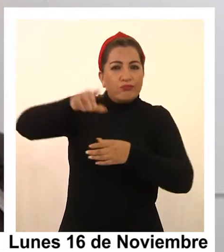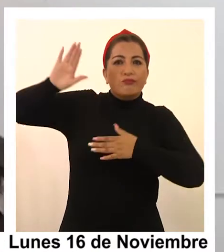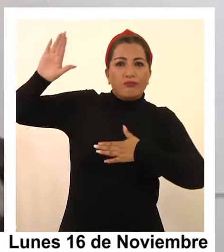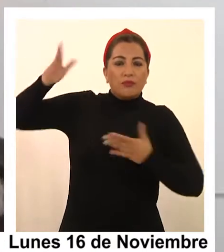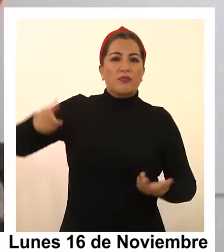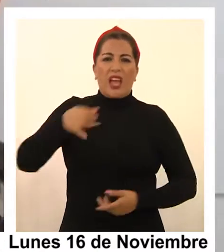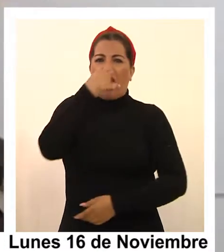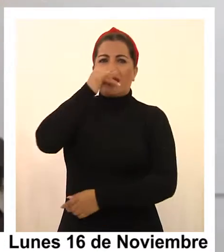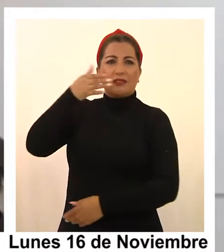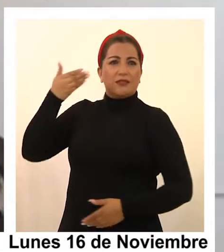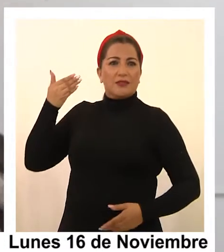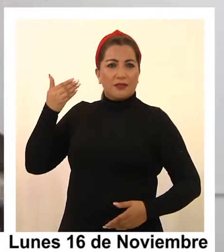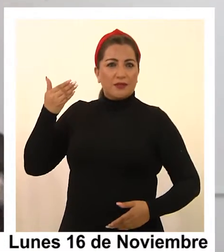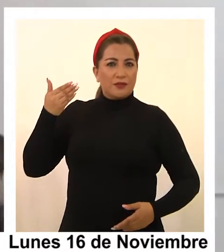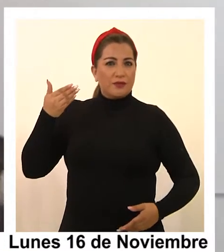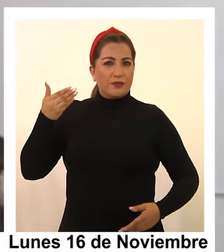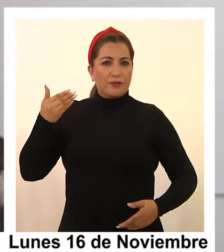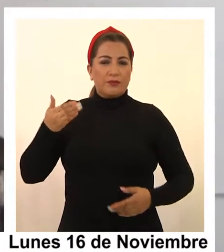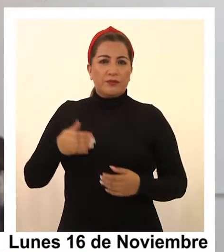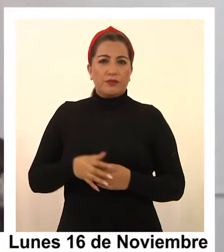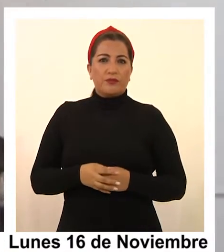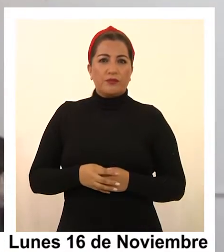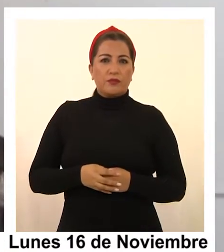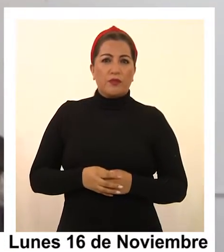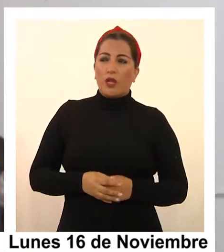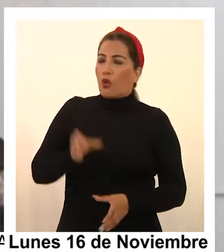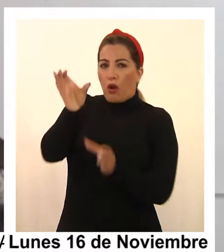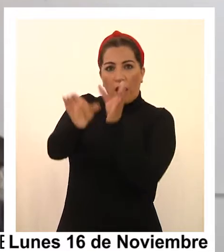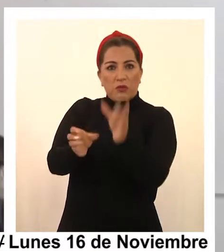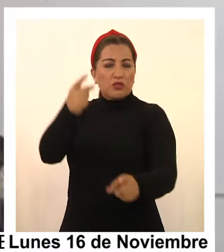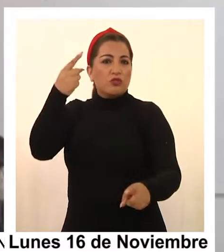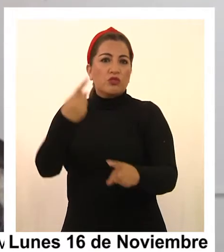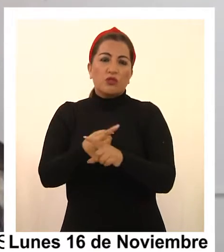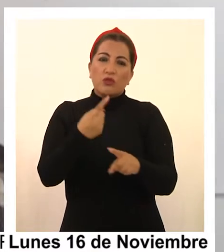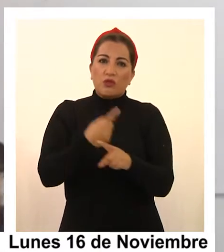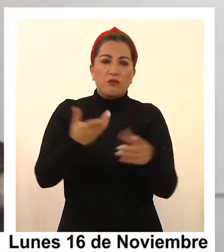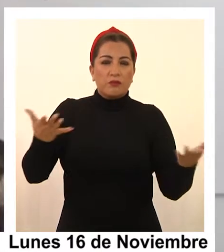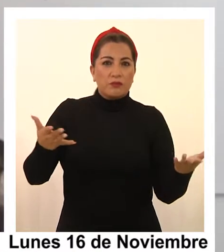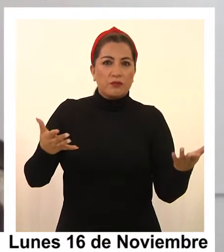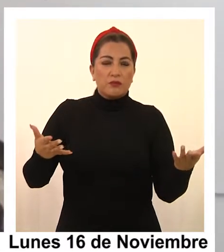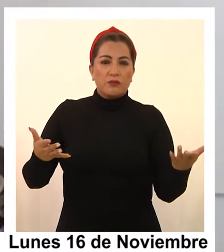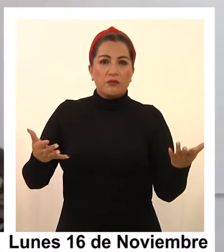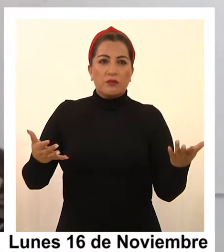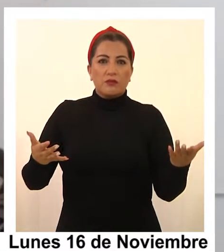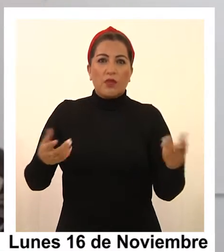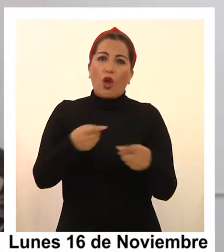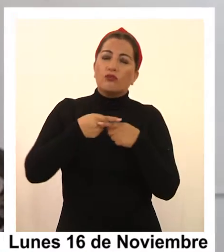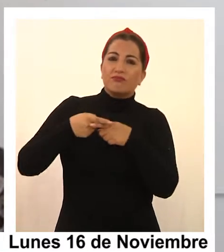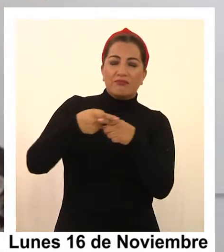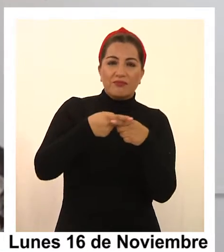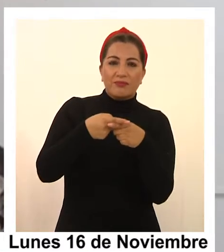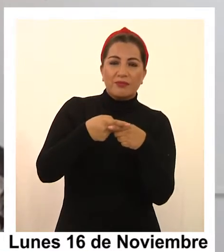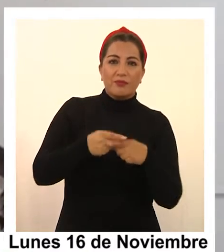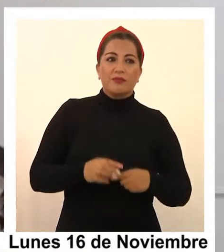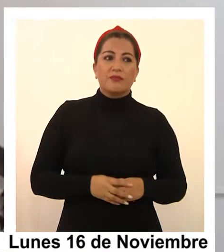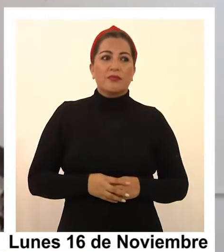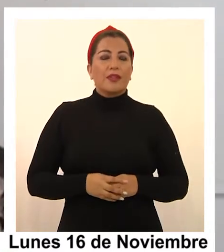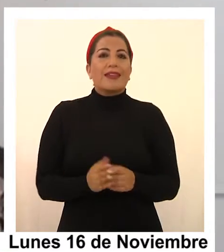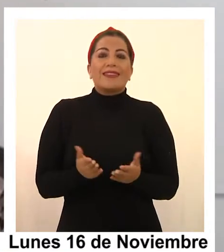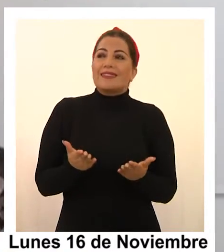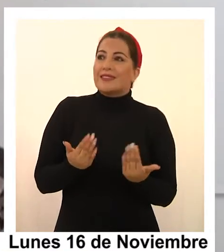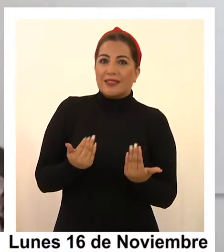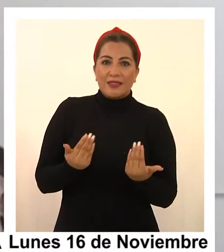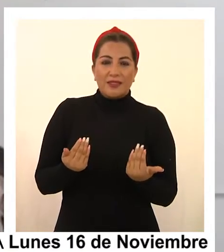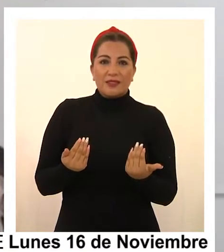de hacerse cargo. Hace mucho tiempo que veníamos hablando en el gremio con la